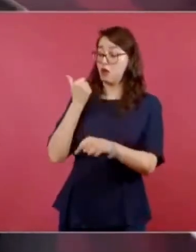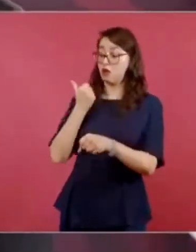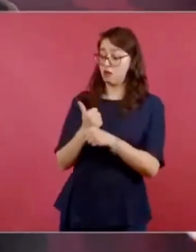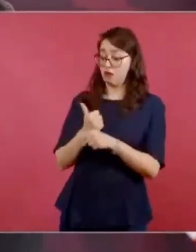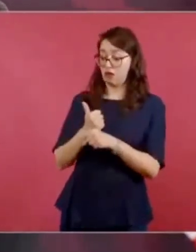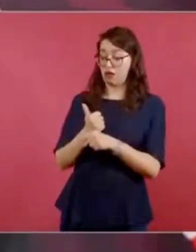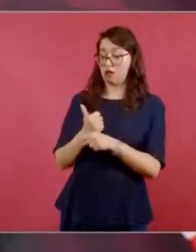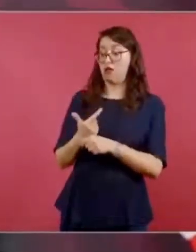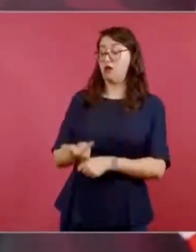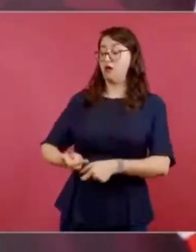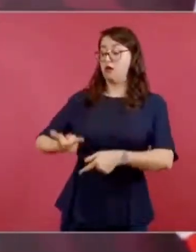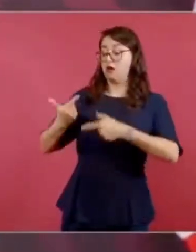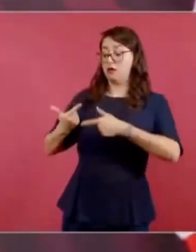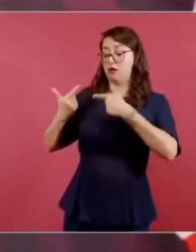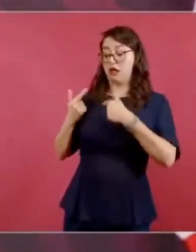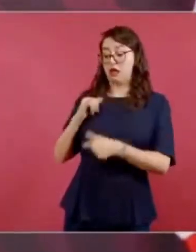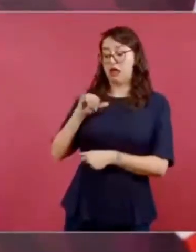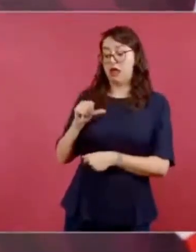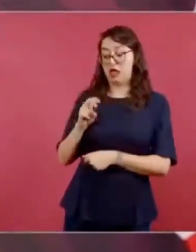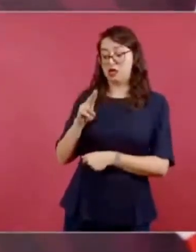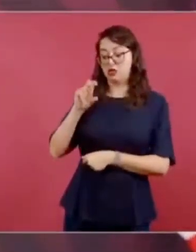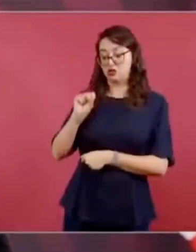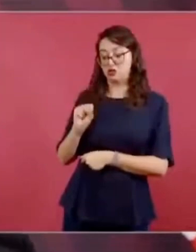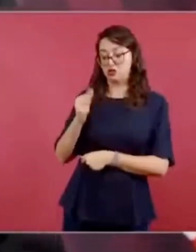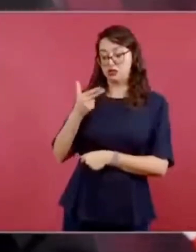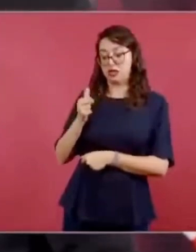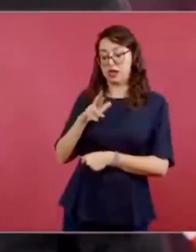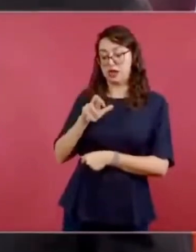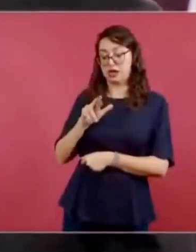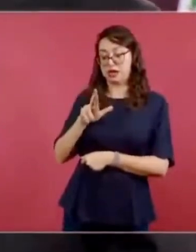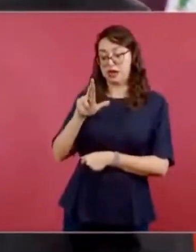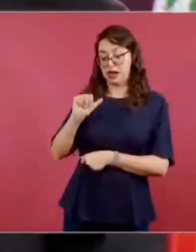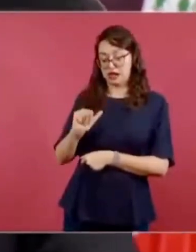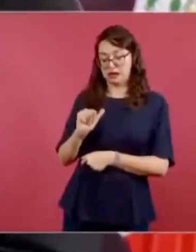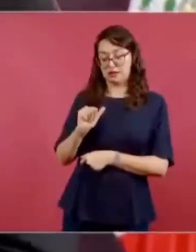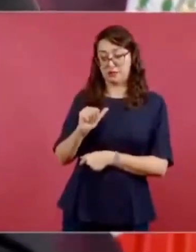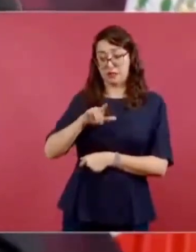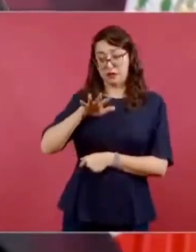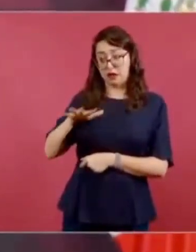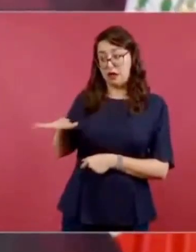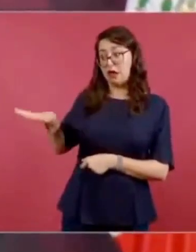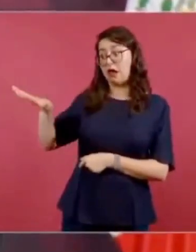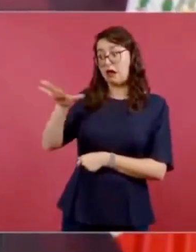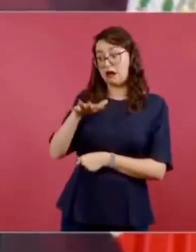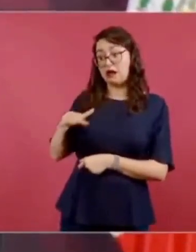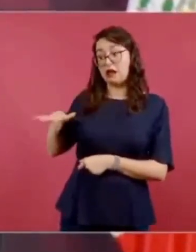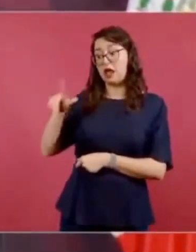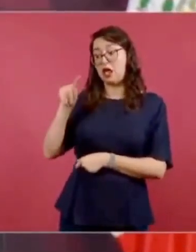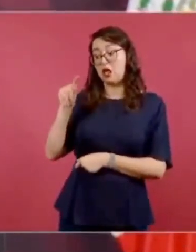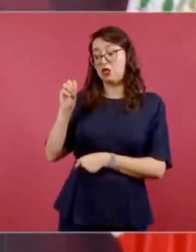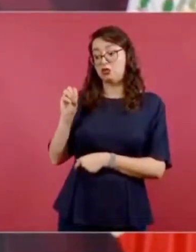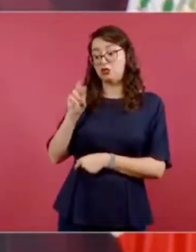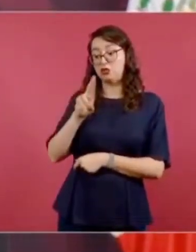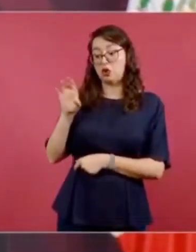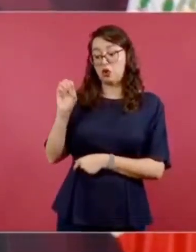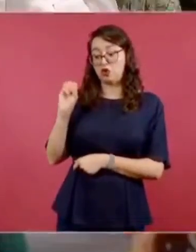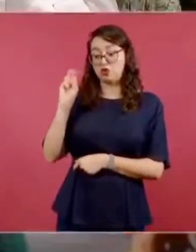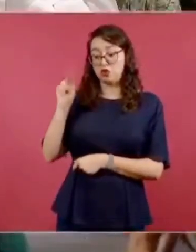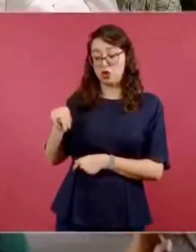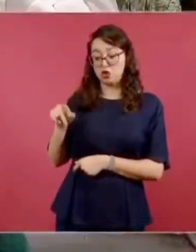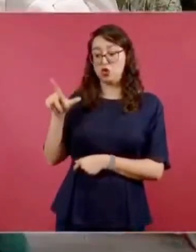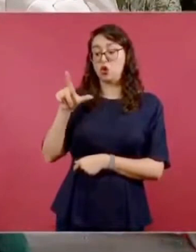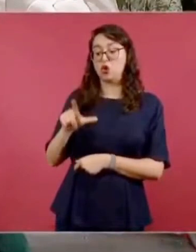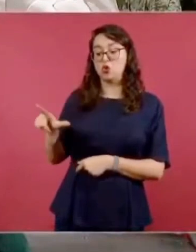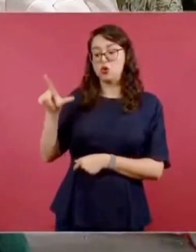Jesús Herrera, recibió en Torreón el lunes 21 de